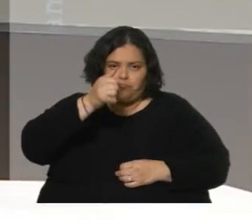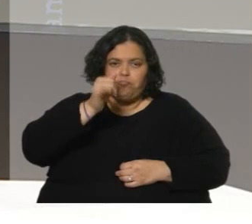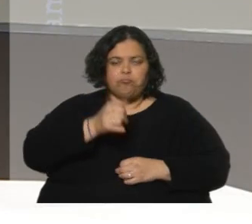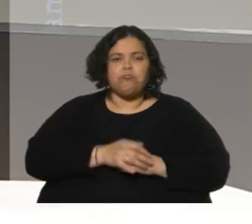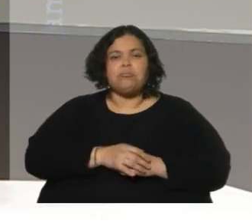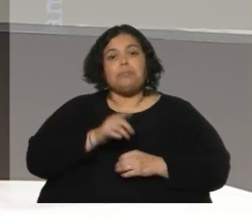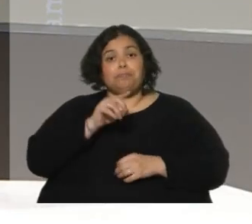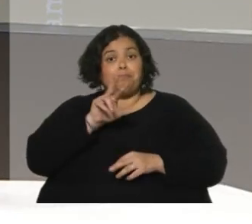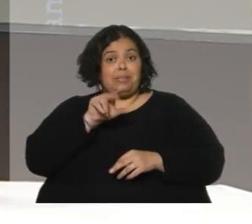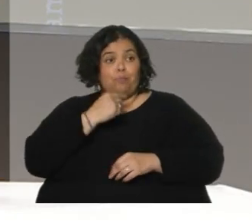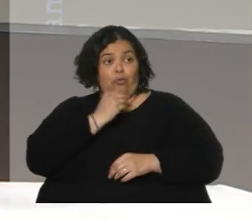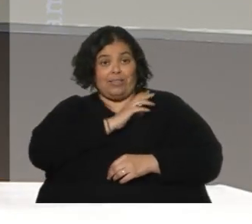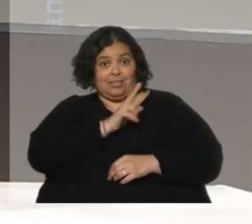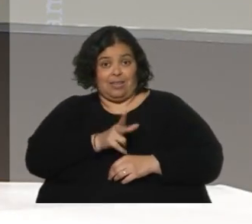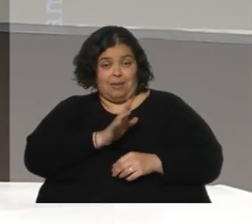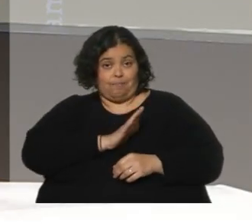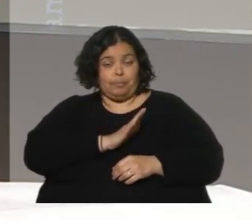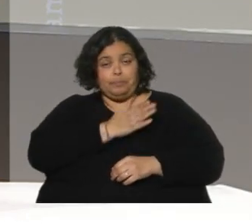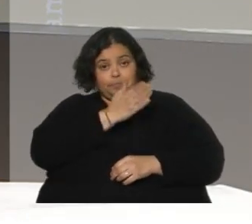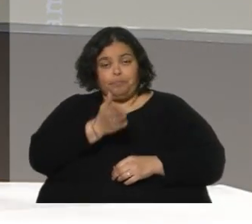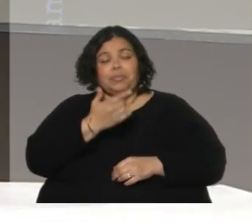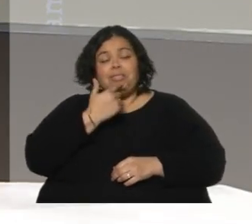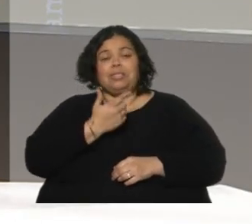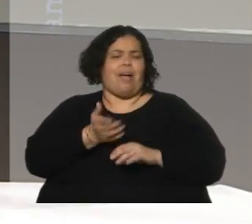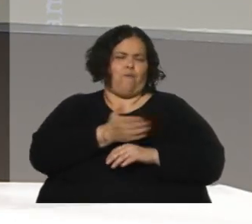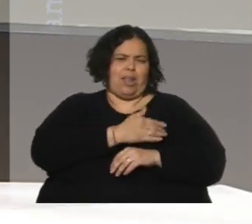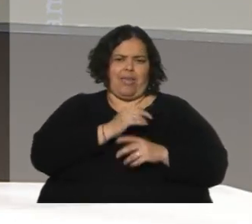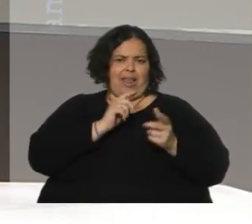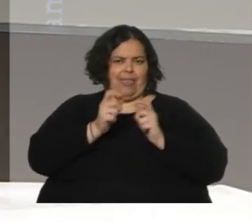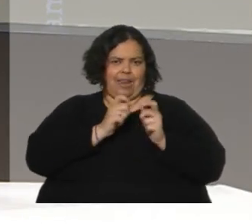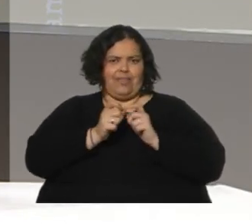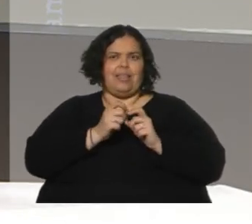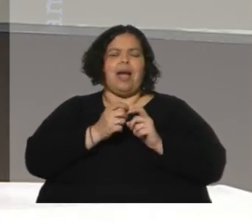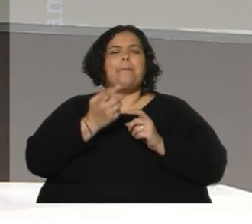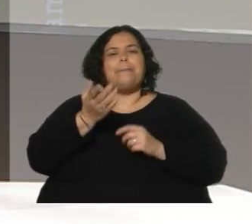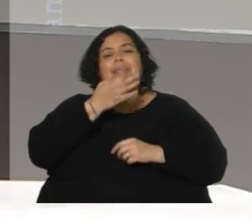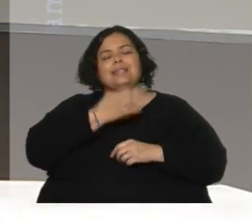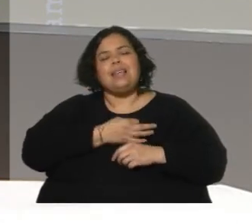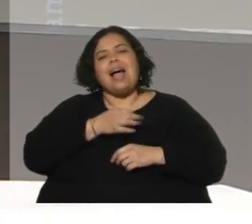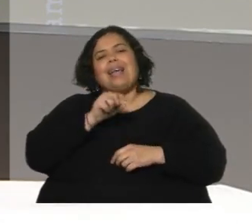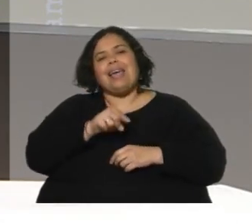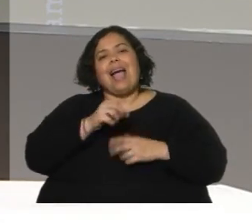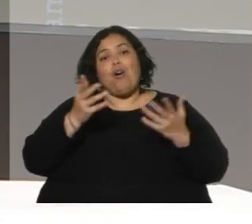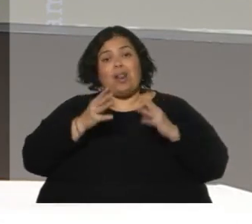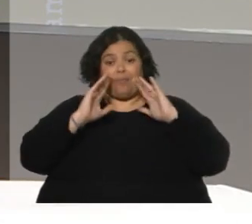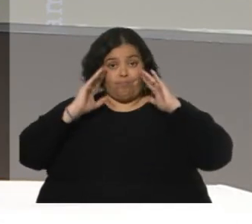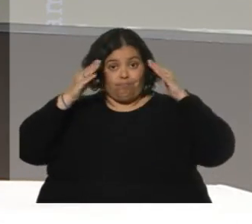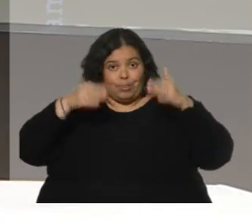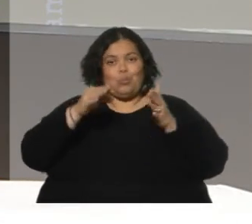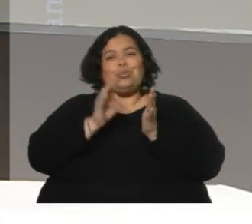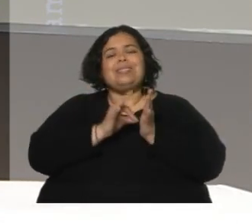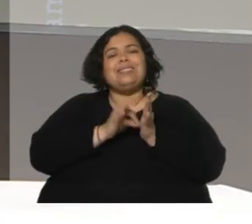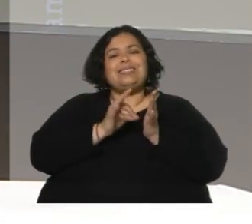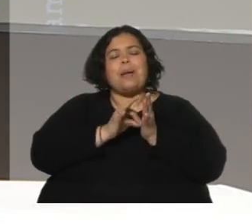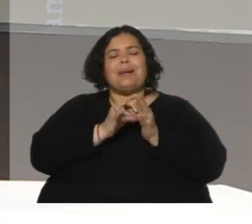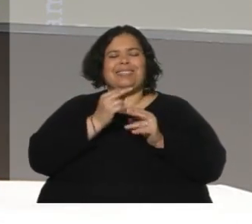conversaba ella fuera de la entrevista, pero era para más largo, que se están enfocando en un sistema que se llama enfoque de